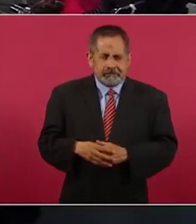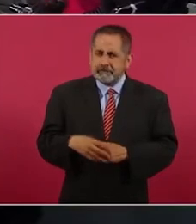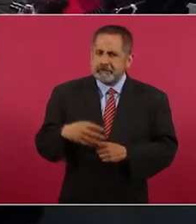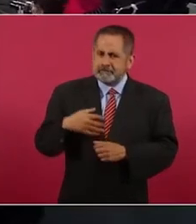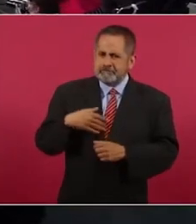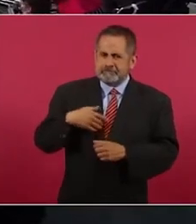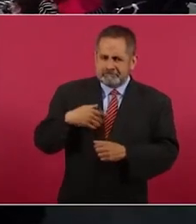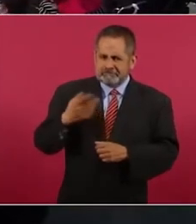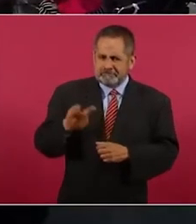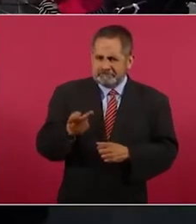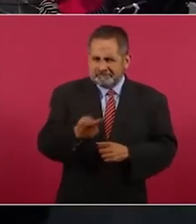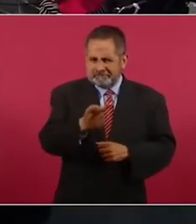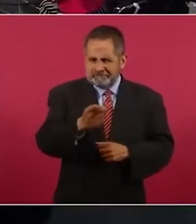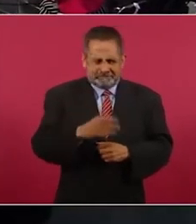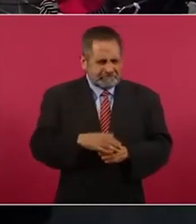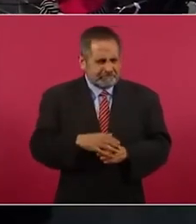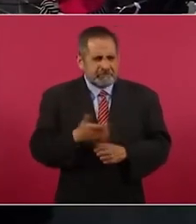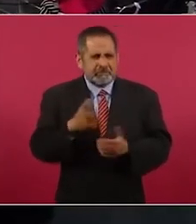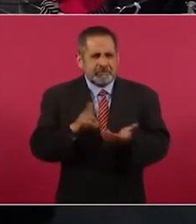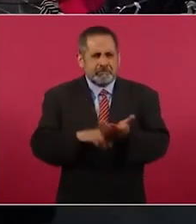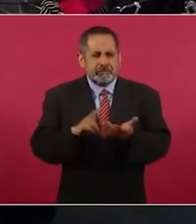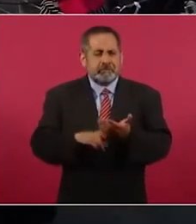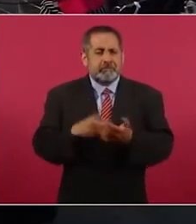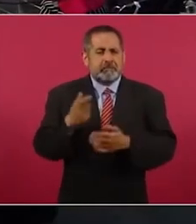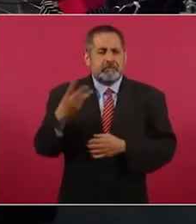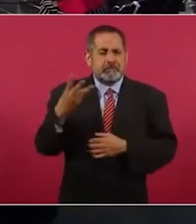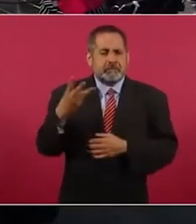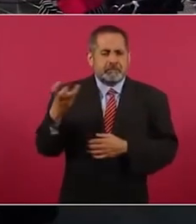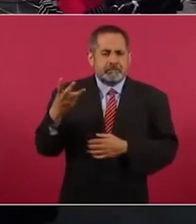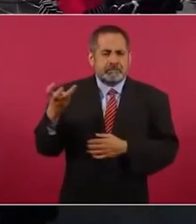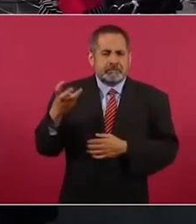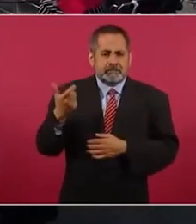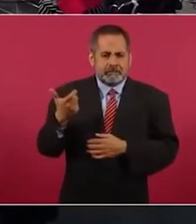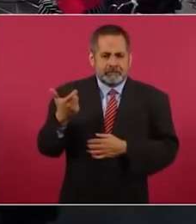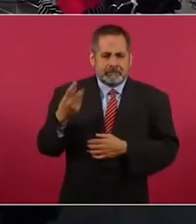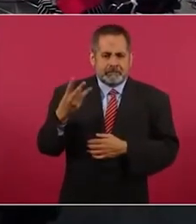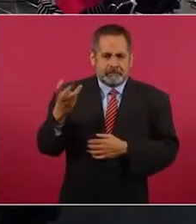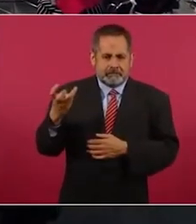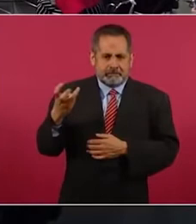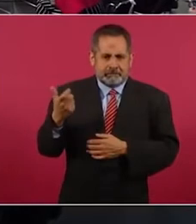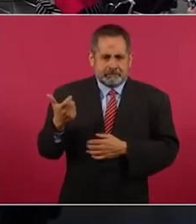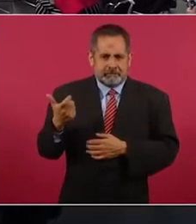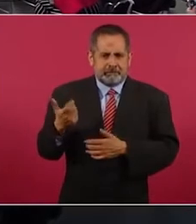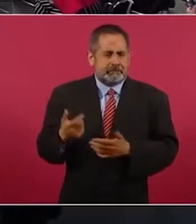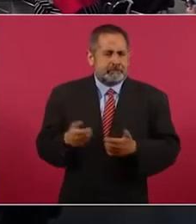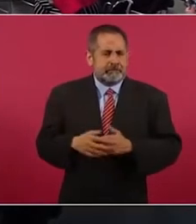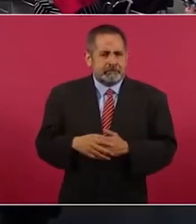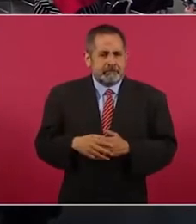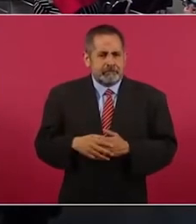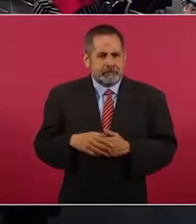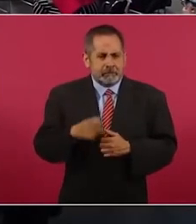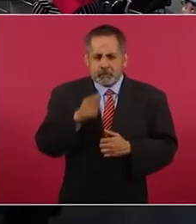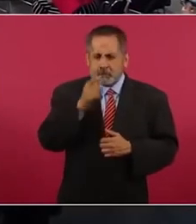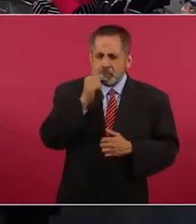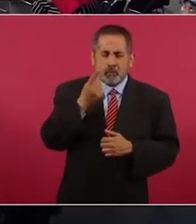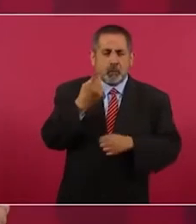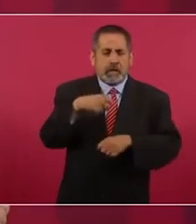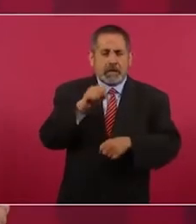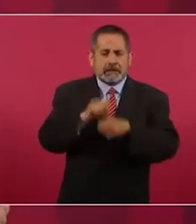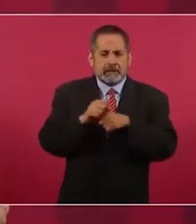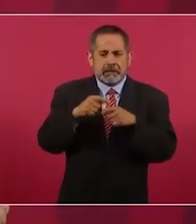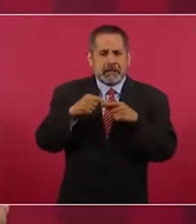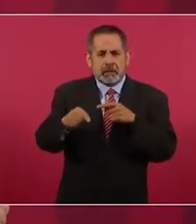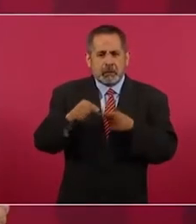Pregunté, vale 300 pesos, se lo consumen en una semana,